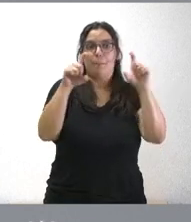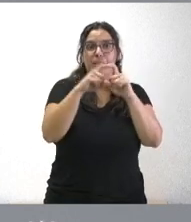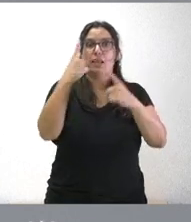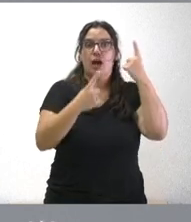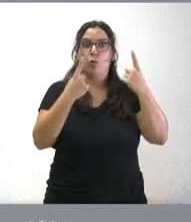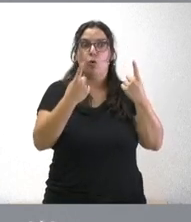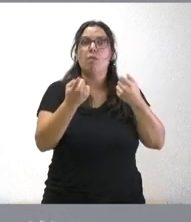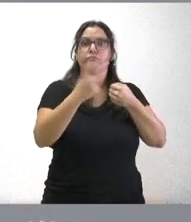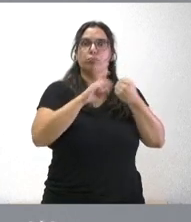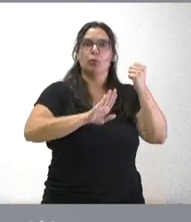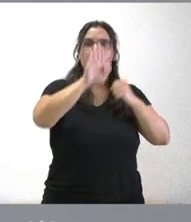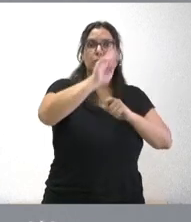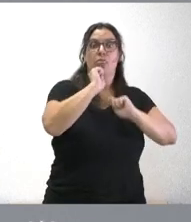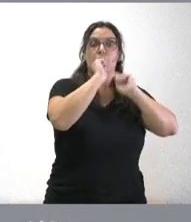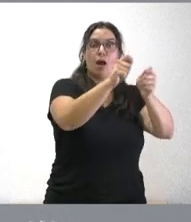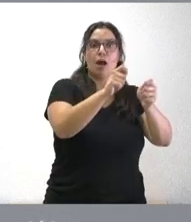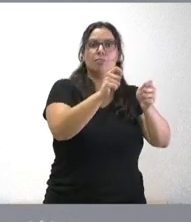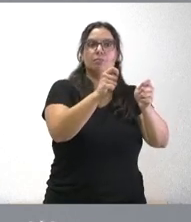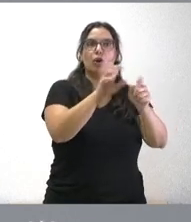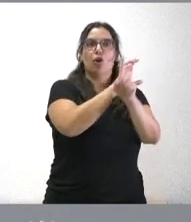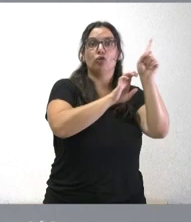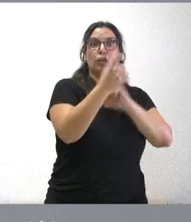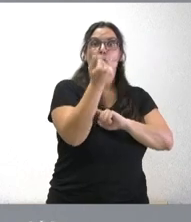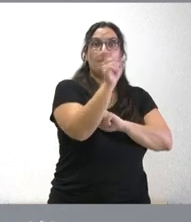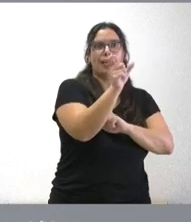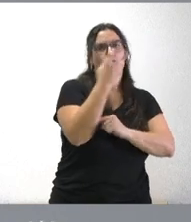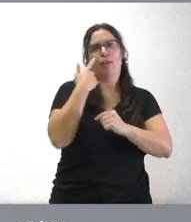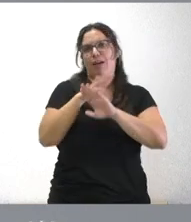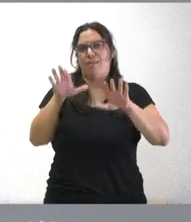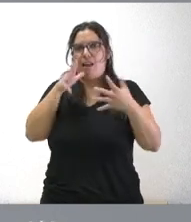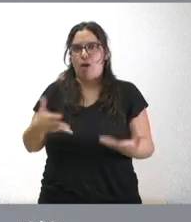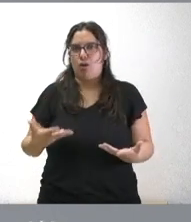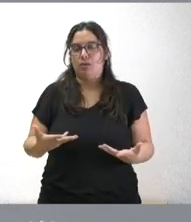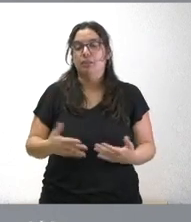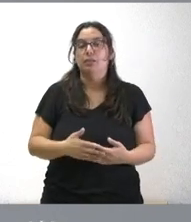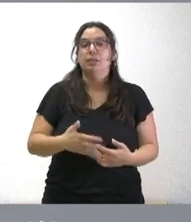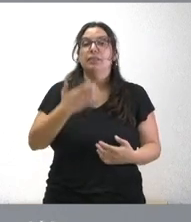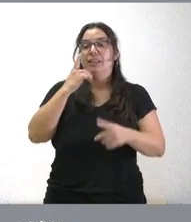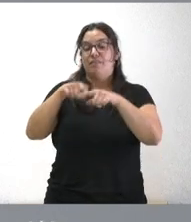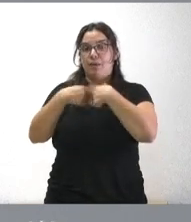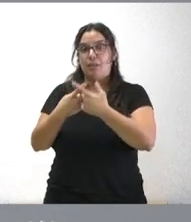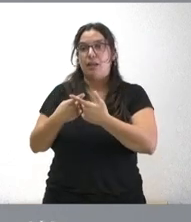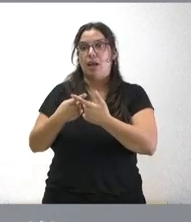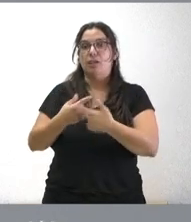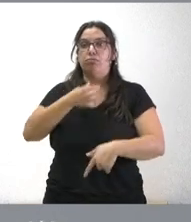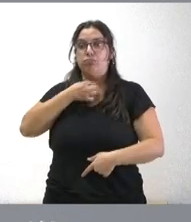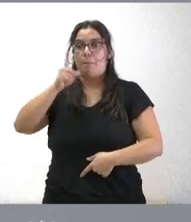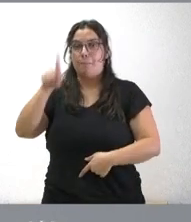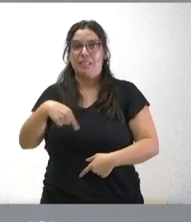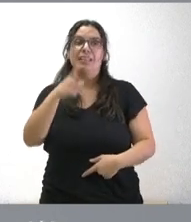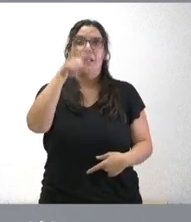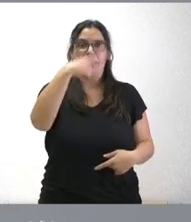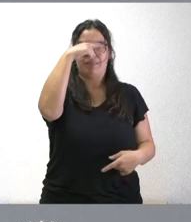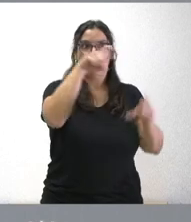se presentaron los contratos en un contexto de inflación muy distinto del que tenemos hoy si muchas familias pasan problemas para llegar a fin de mes también somos conscientes que